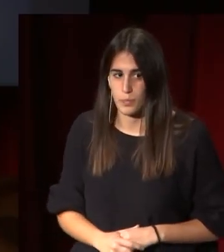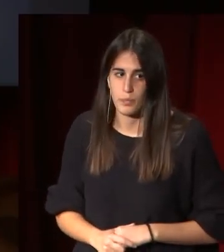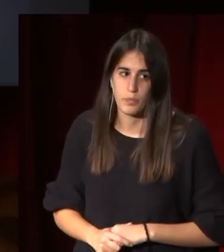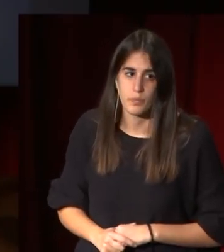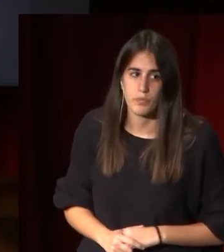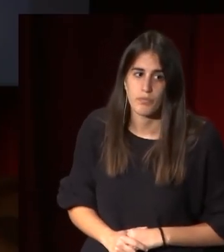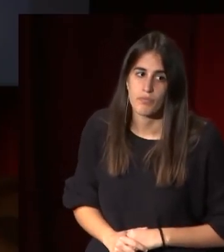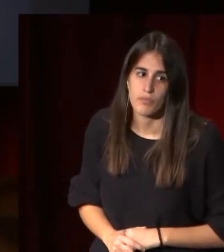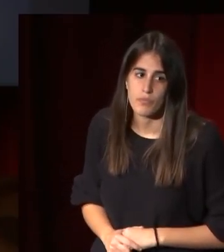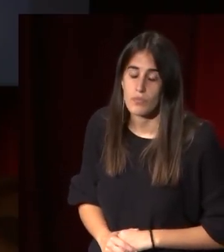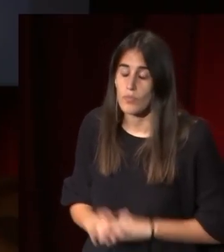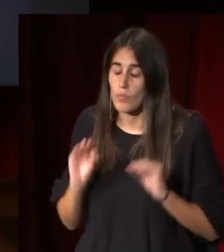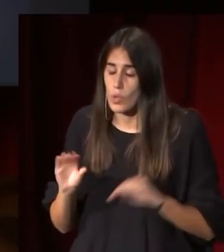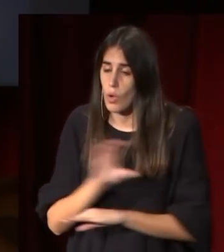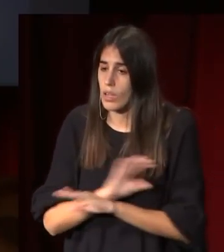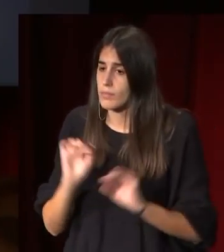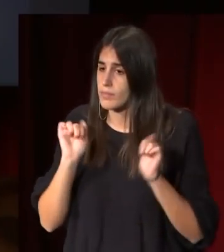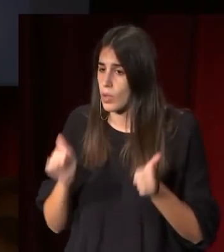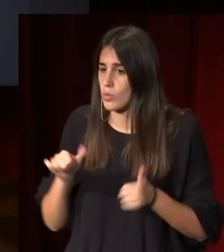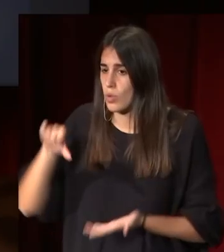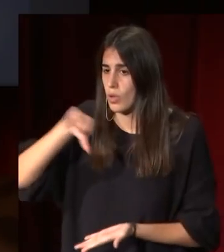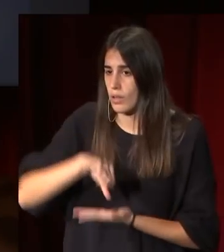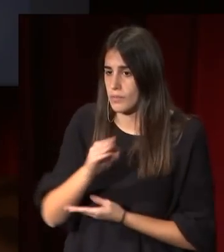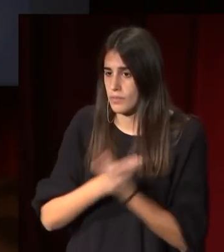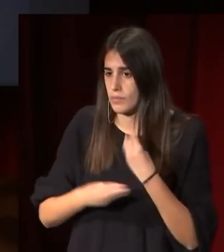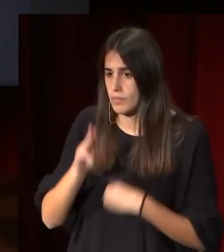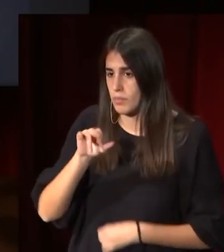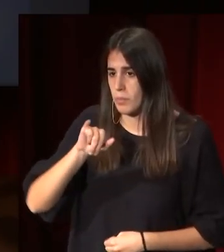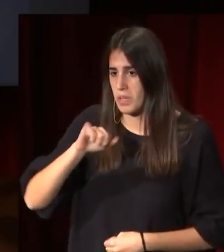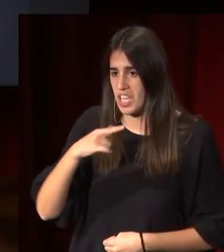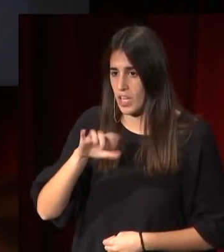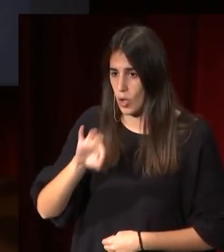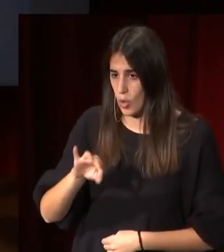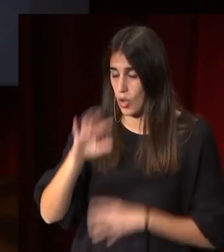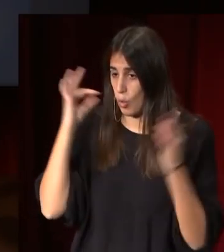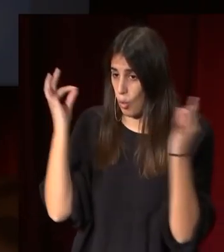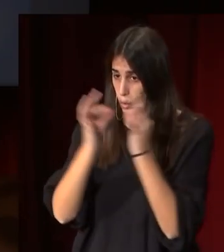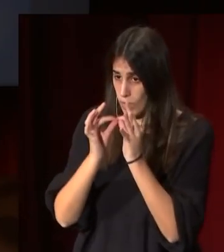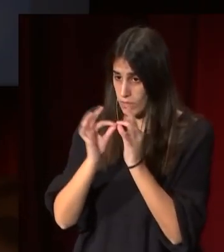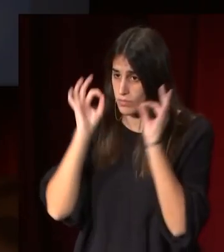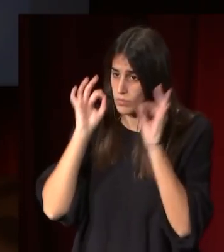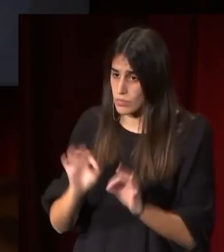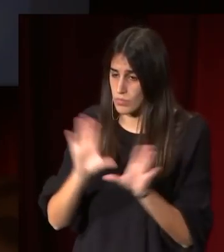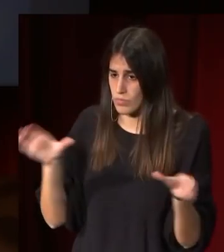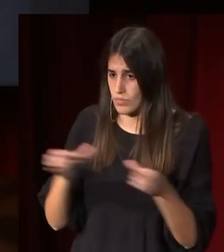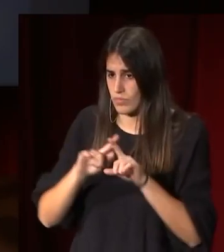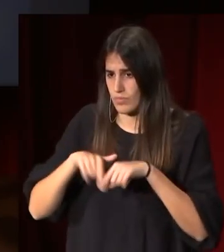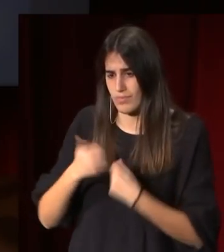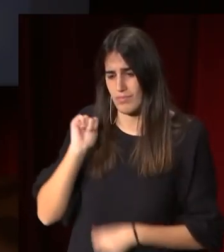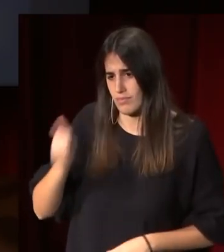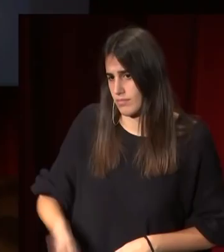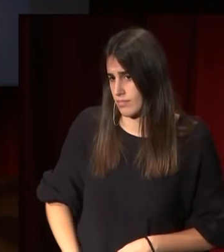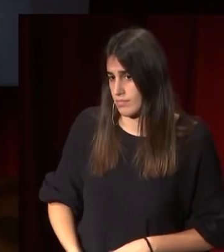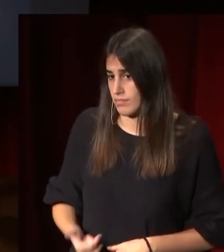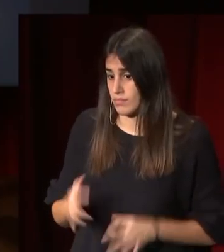tienen lugar en la ciudad donde nace, en Priego, de Córdoba, en el seno ya de una saga de alarifes y de la mano